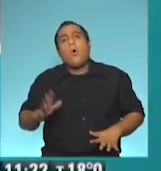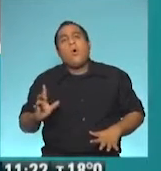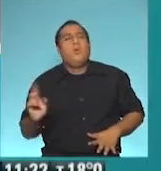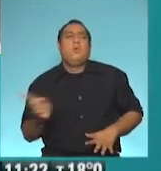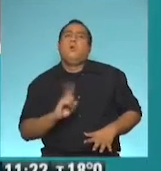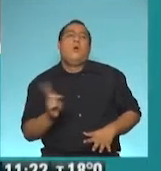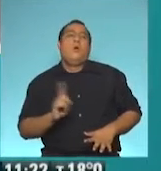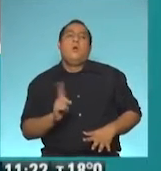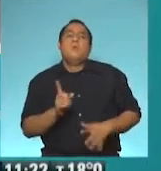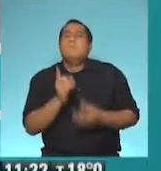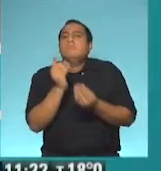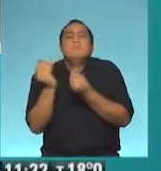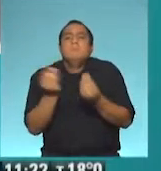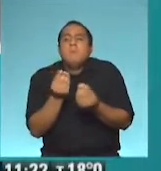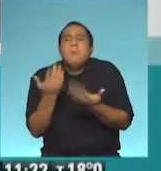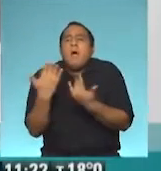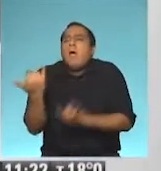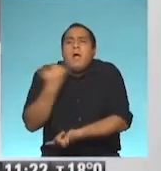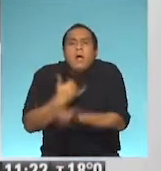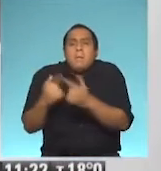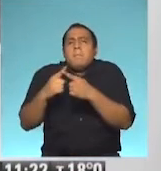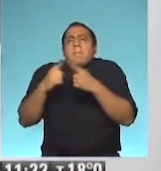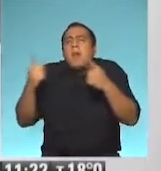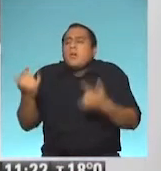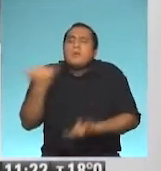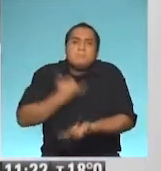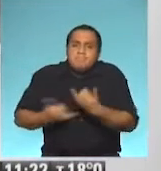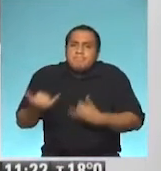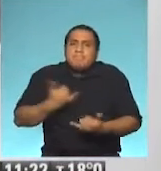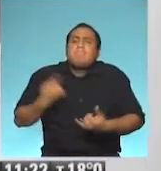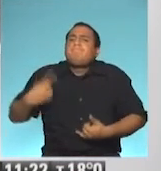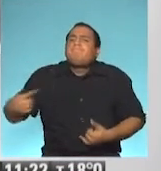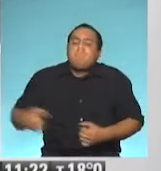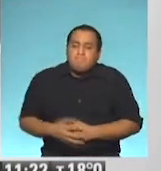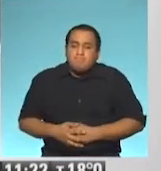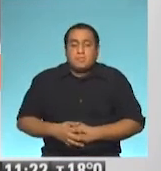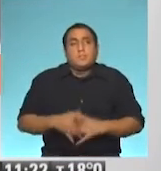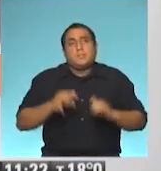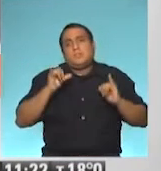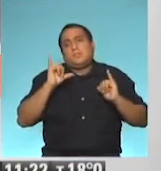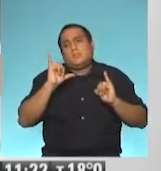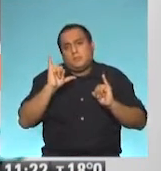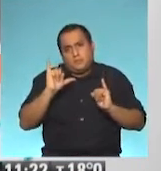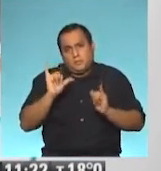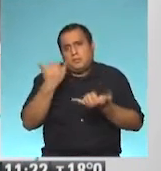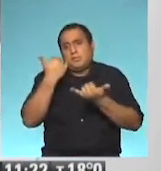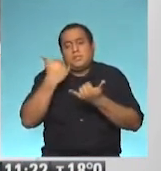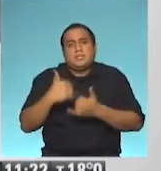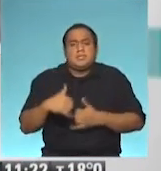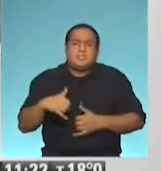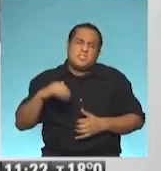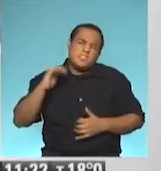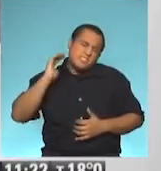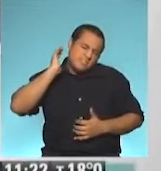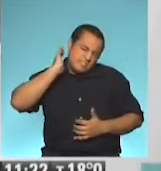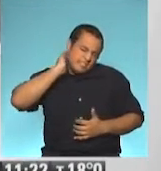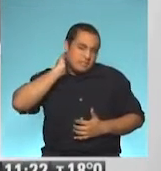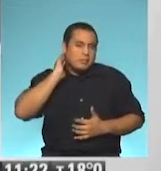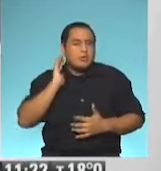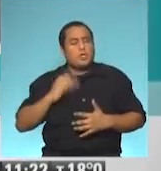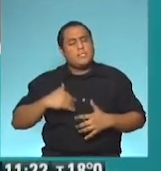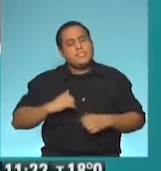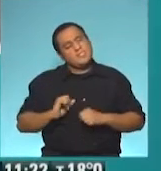¿Qué nos podés ampliar respecto a esto? Sí, por supuesto, claro. El estrés, digamos, es